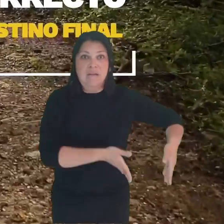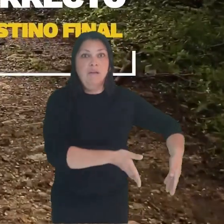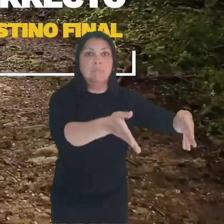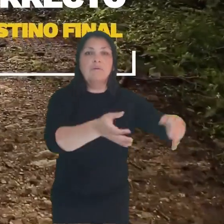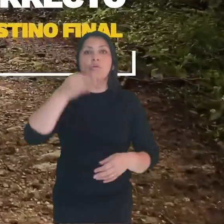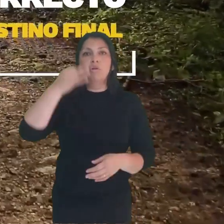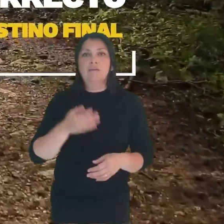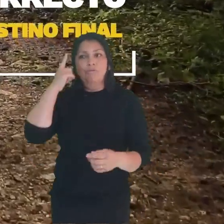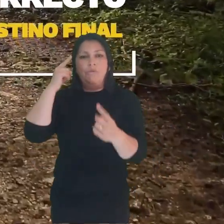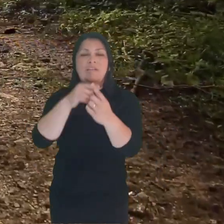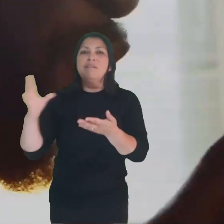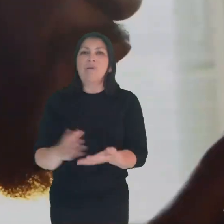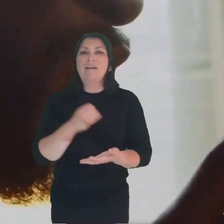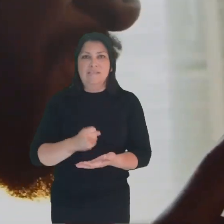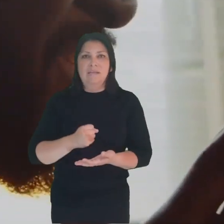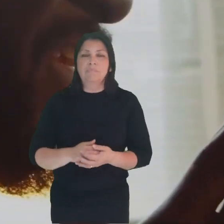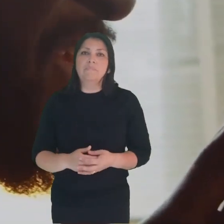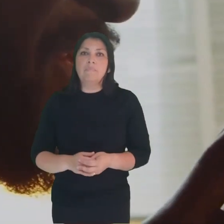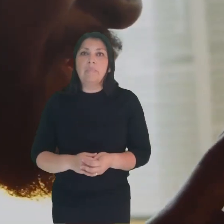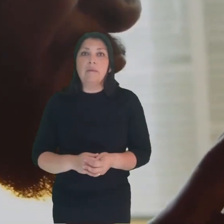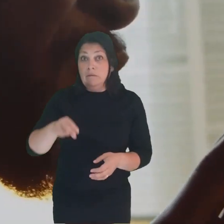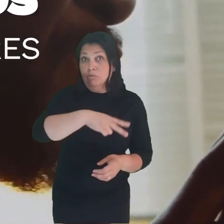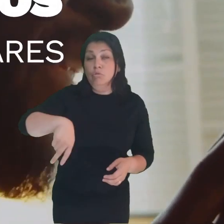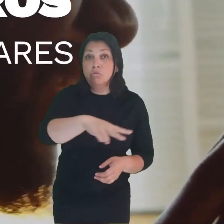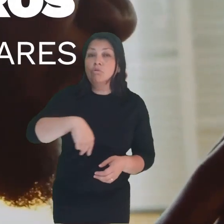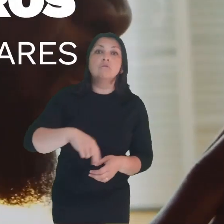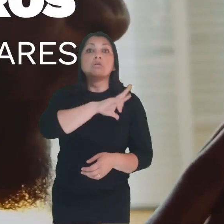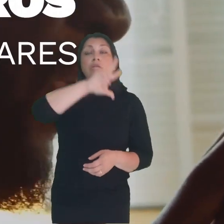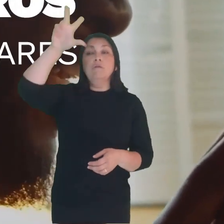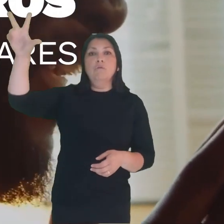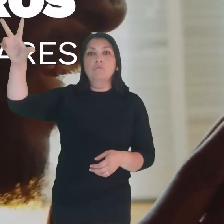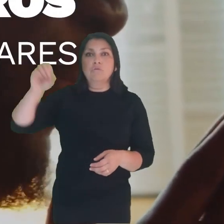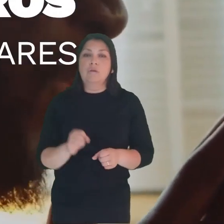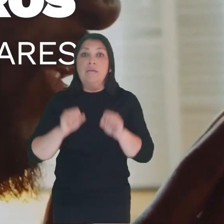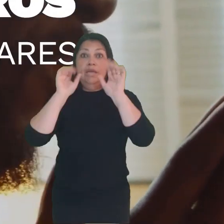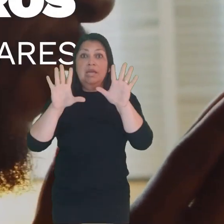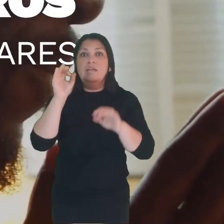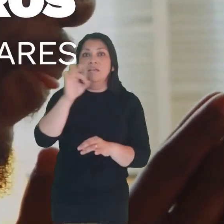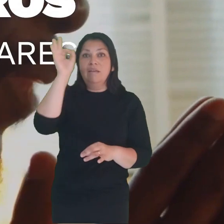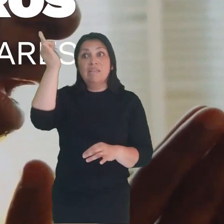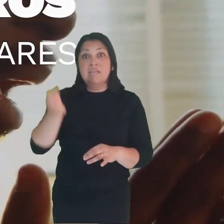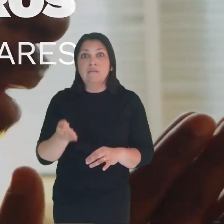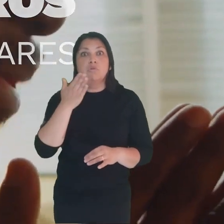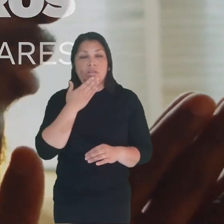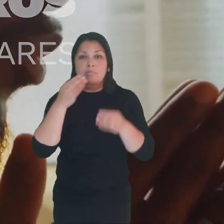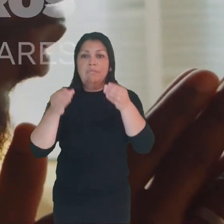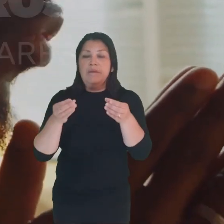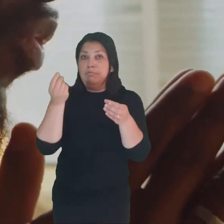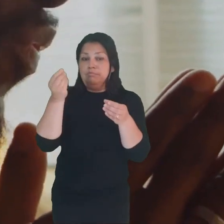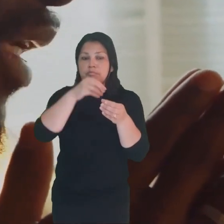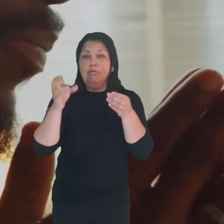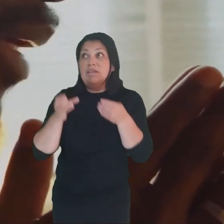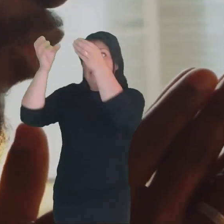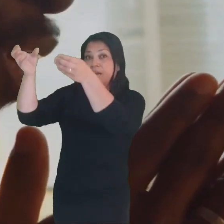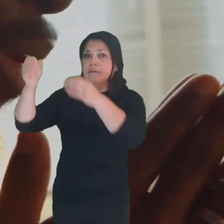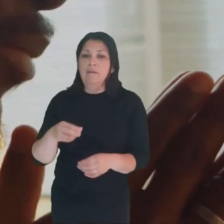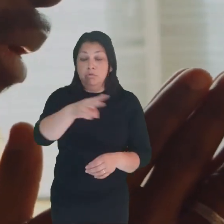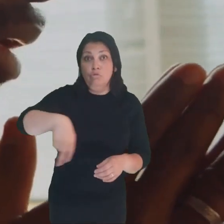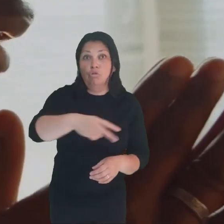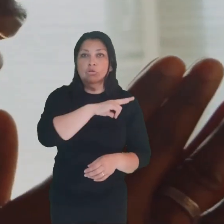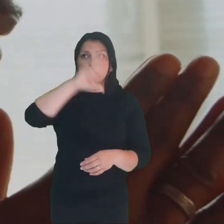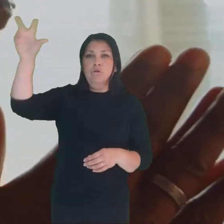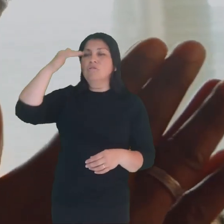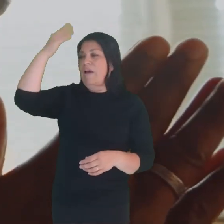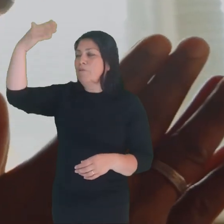y su destino final. Mientras adoramos a Dios con nuestros diapos y ofrendas regulares, invitémoslo a ser el guía de